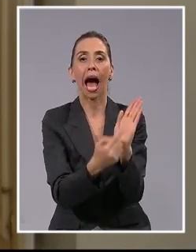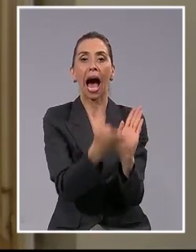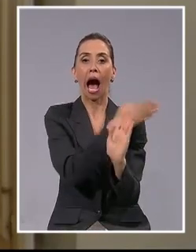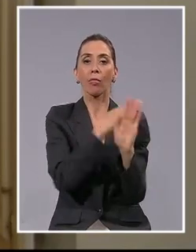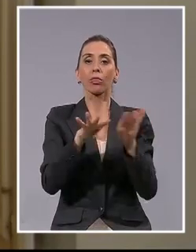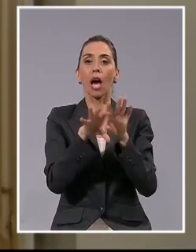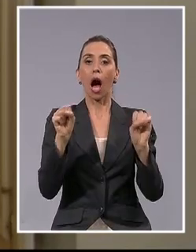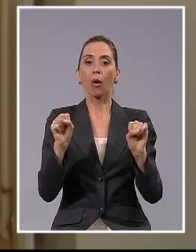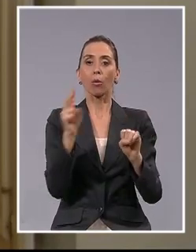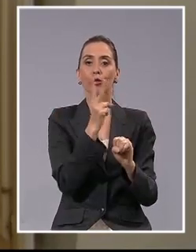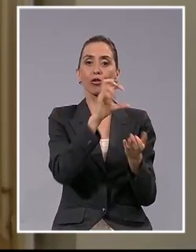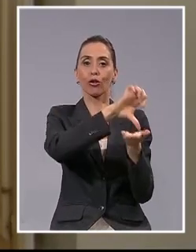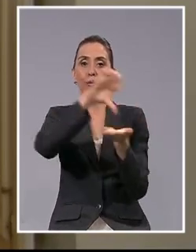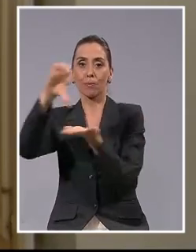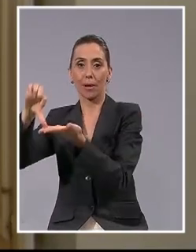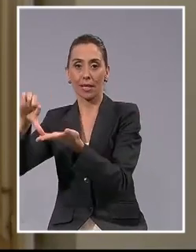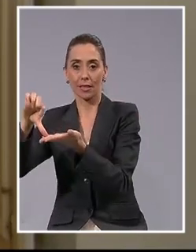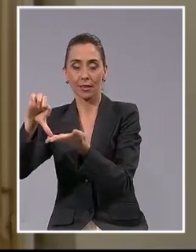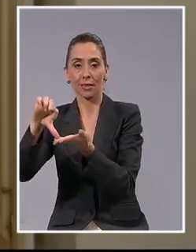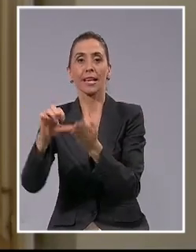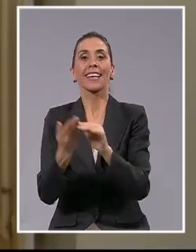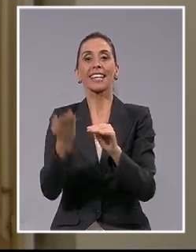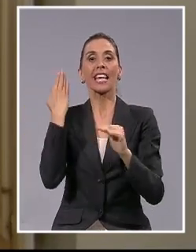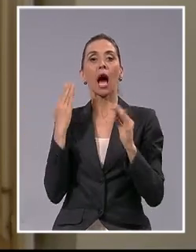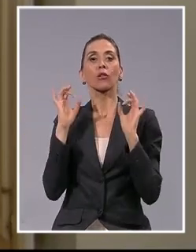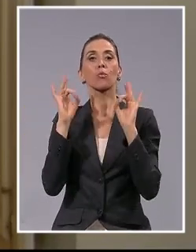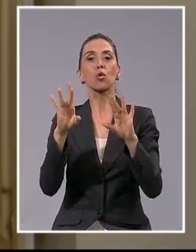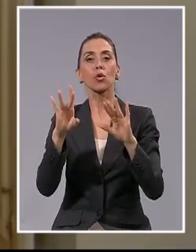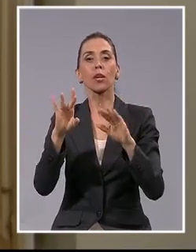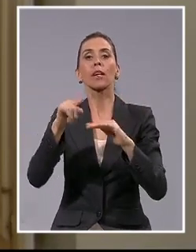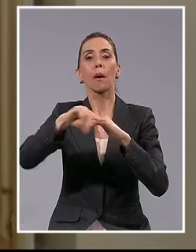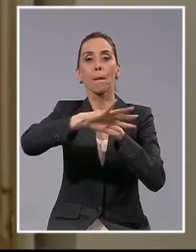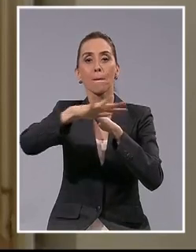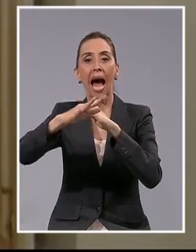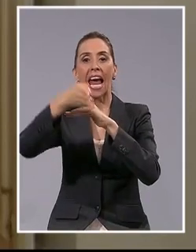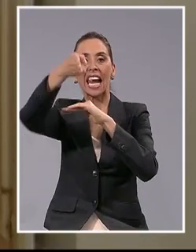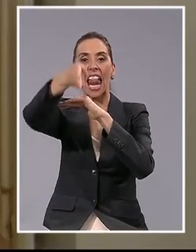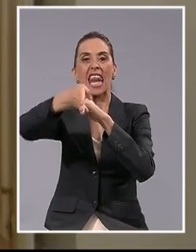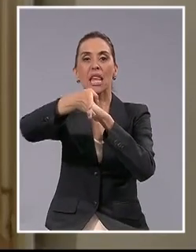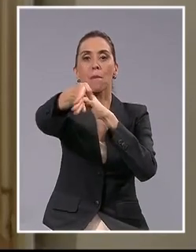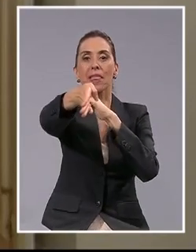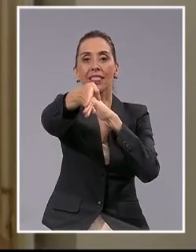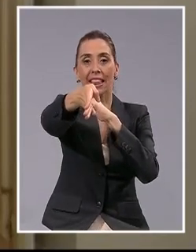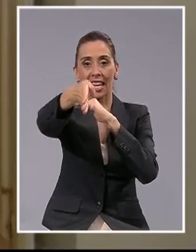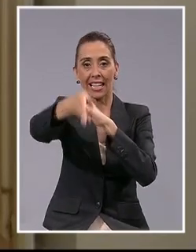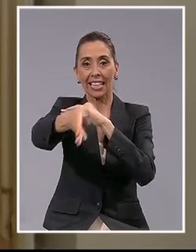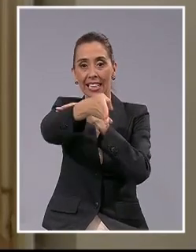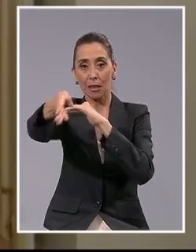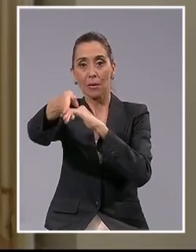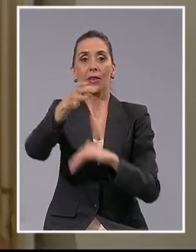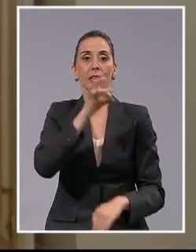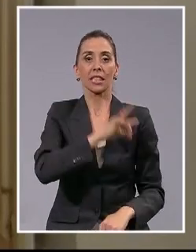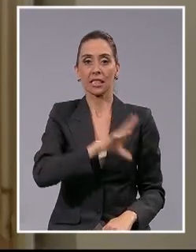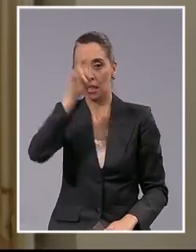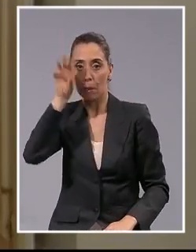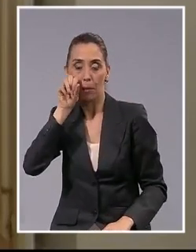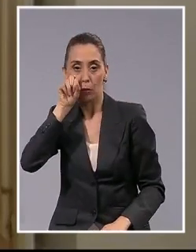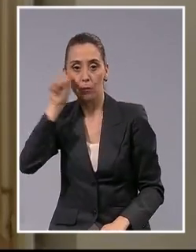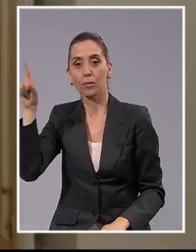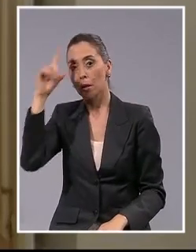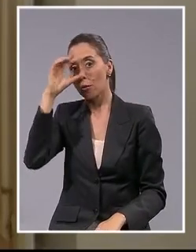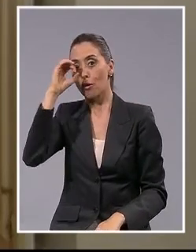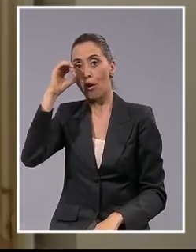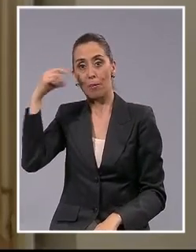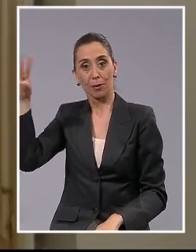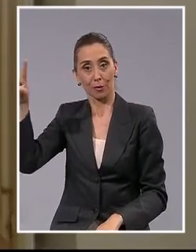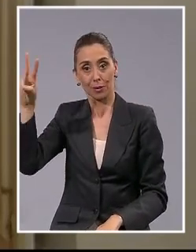entre las partes que fijó los límites marítimos entre Chile y Perú. La posición peruana negaba la